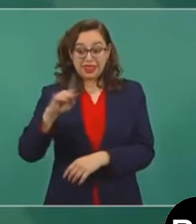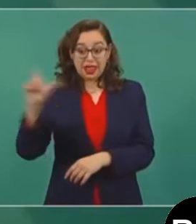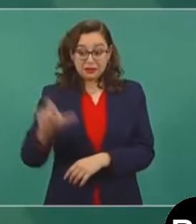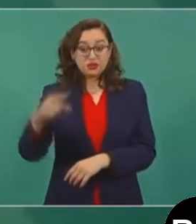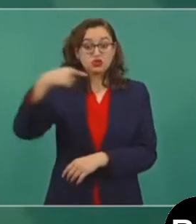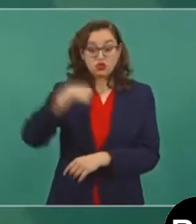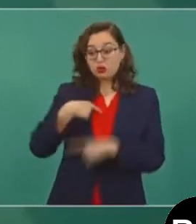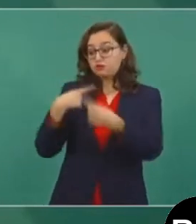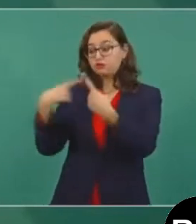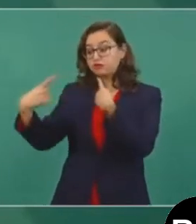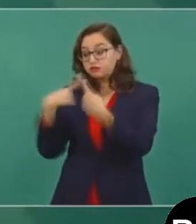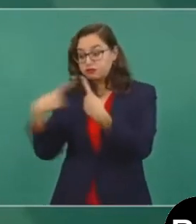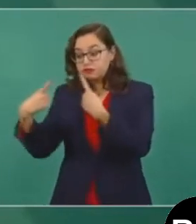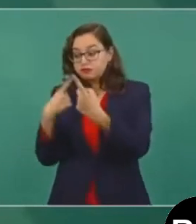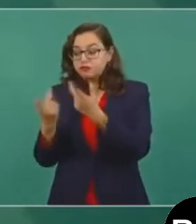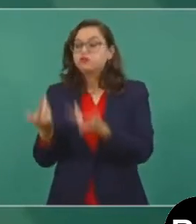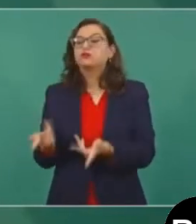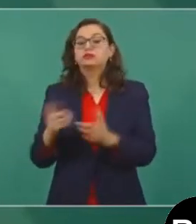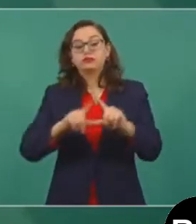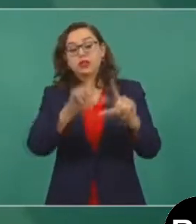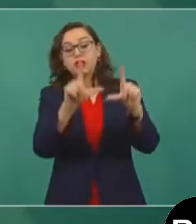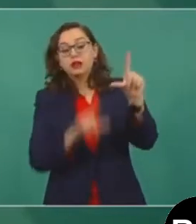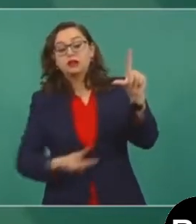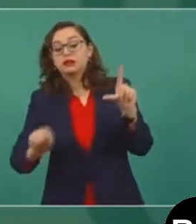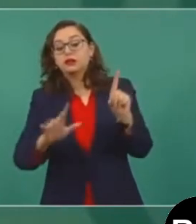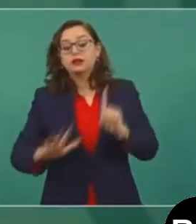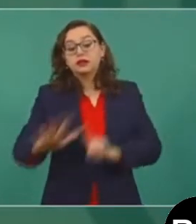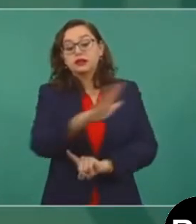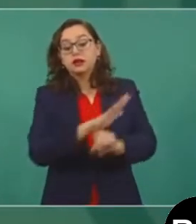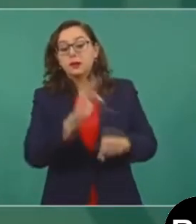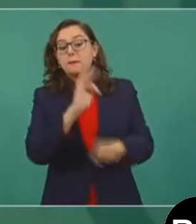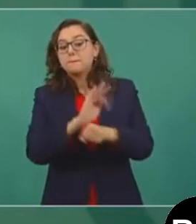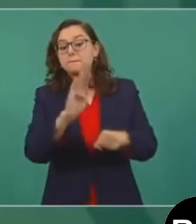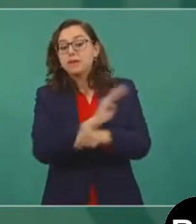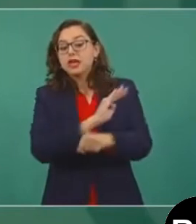no vamos a caer en extremismos.